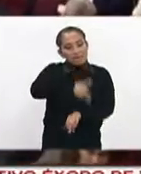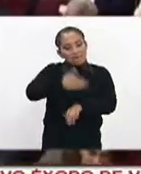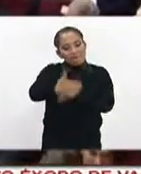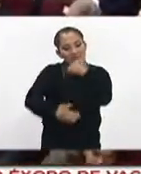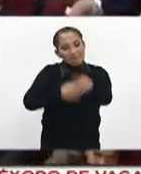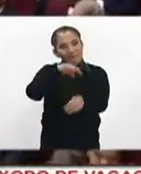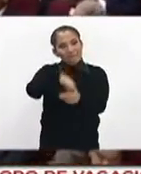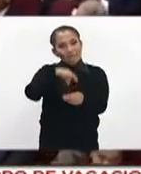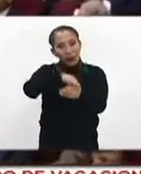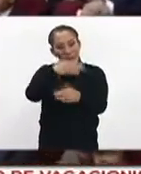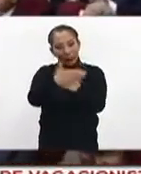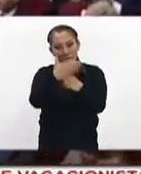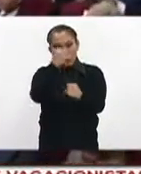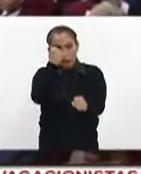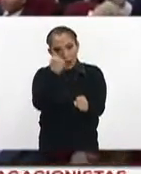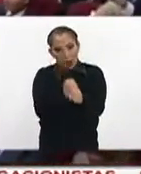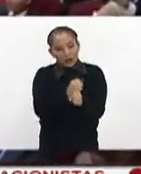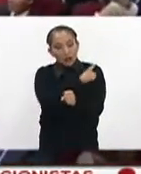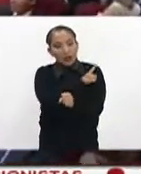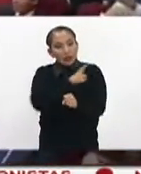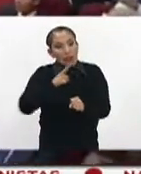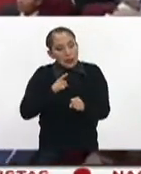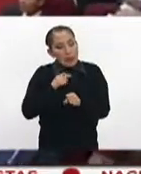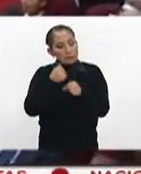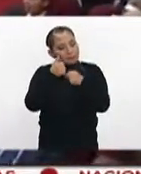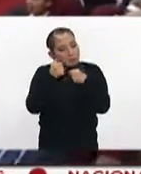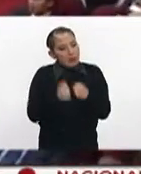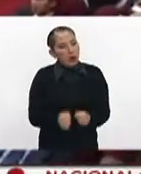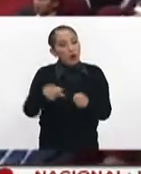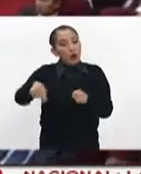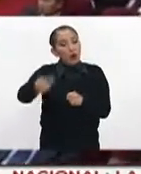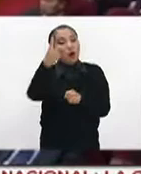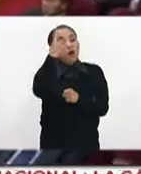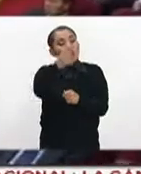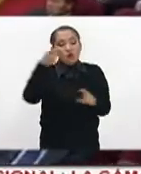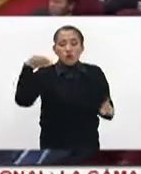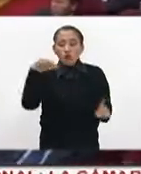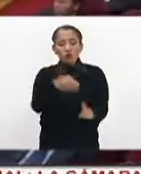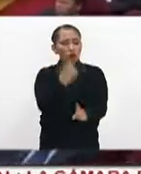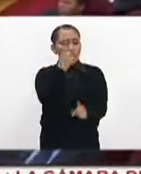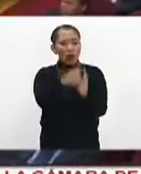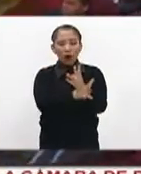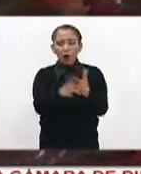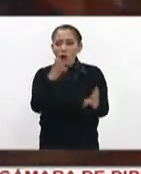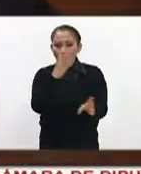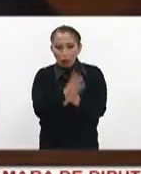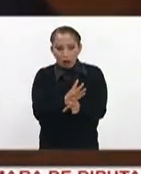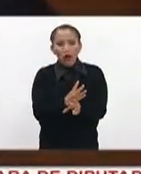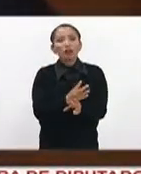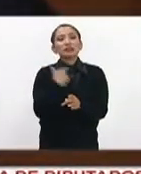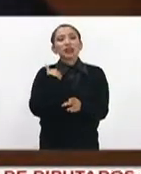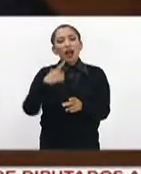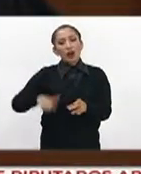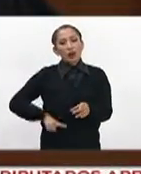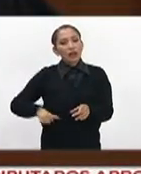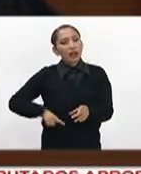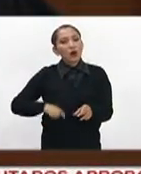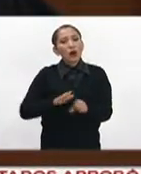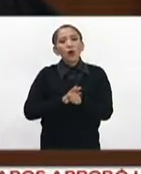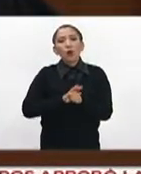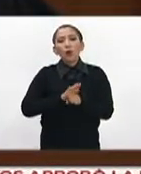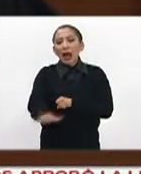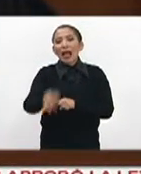electoral del año próximo, debe reafirmarse que una de las misiones más delicadas que tiene el Estado es